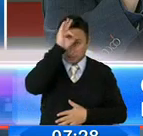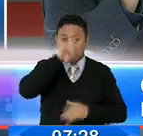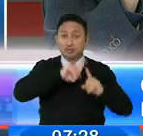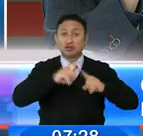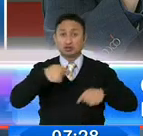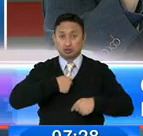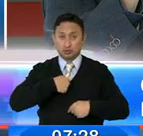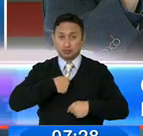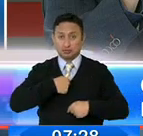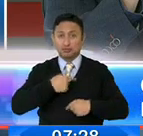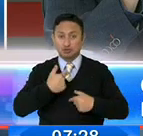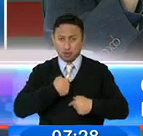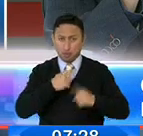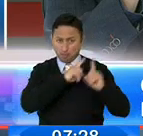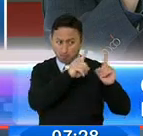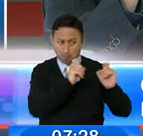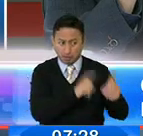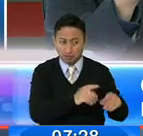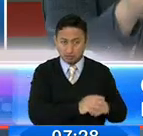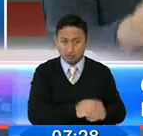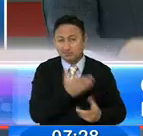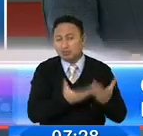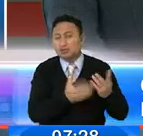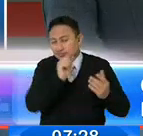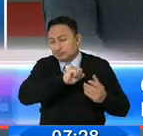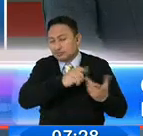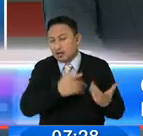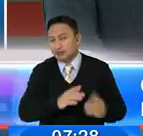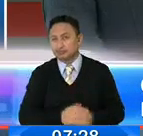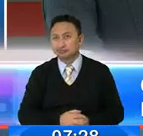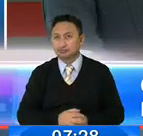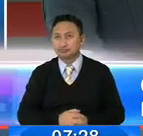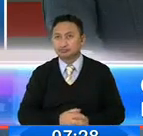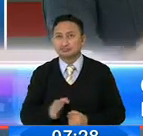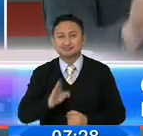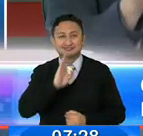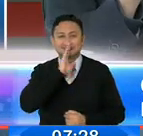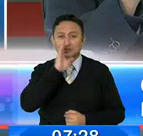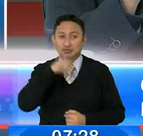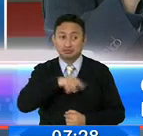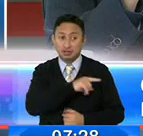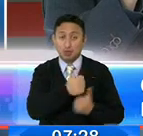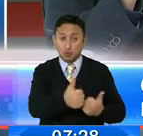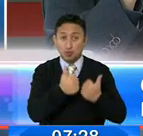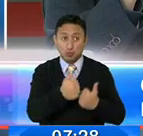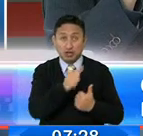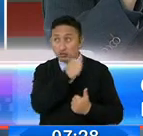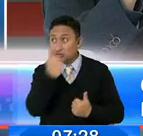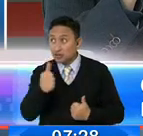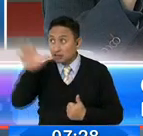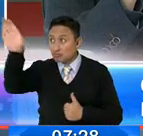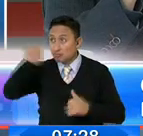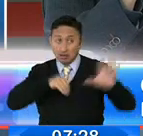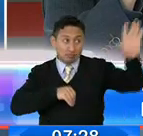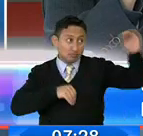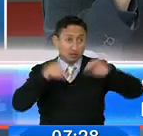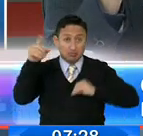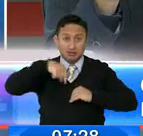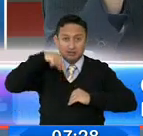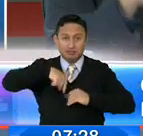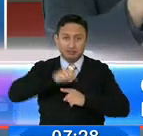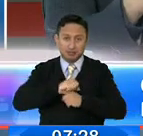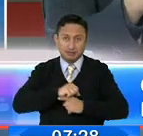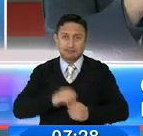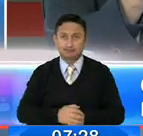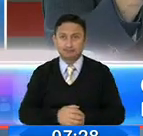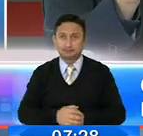preguntar, pero seguramente ya lo estamos haciendo también, porque siempre hay que copiar lo bueno de otros lugares y ponerlo también en nuestro... Y